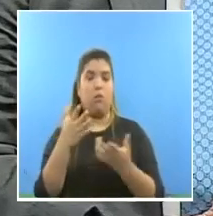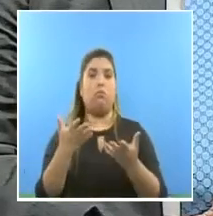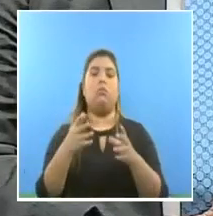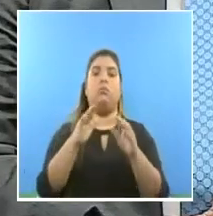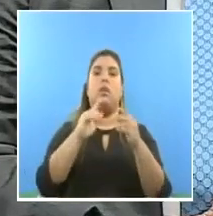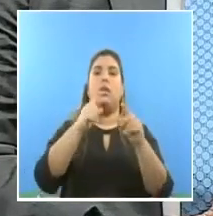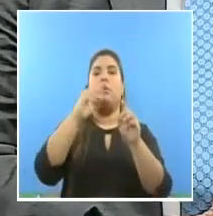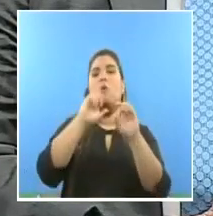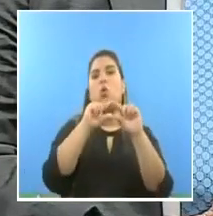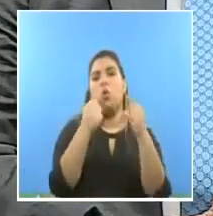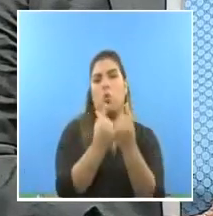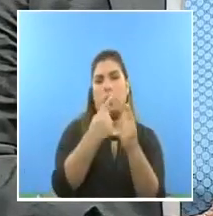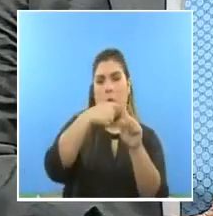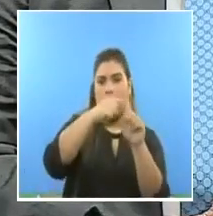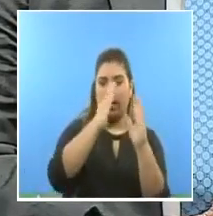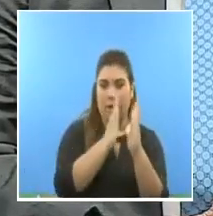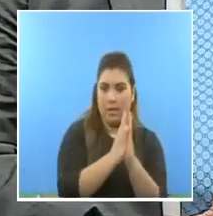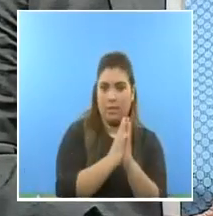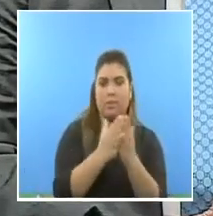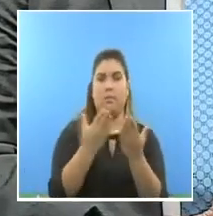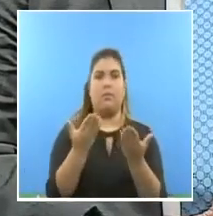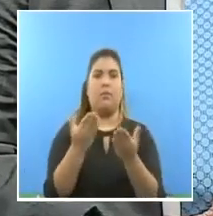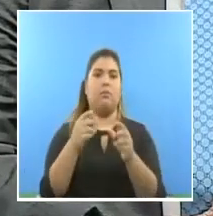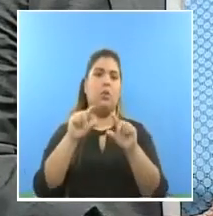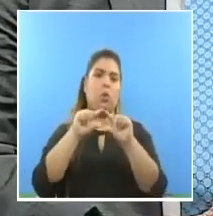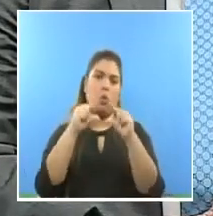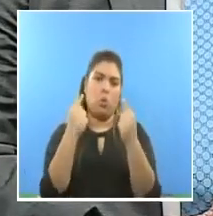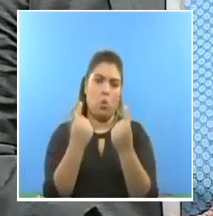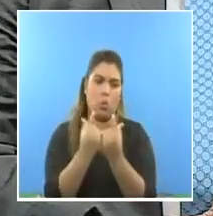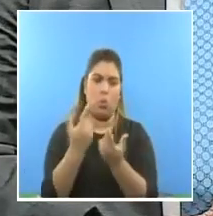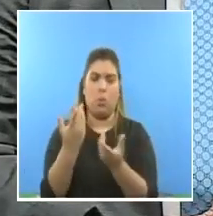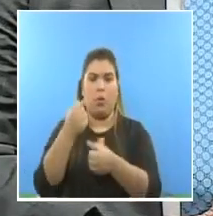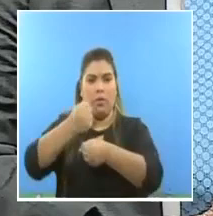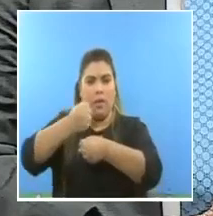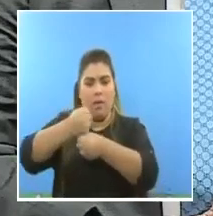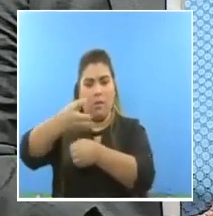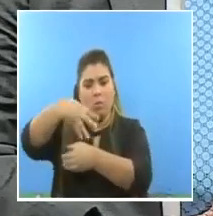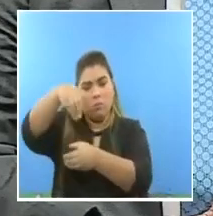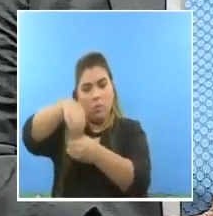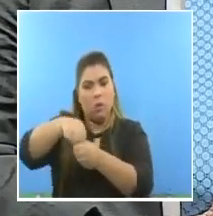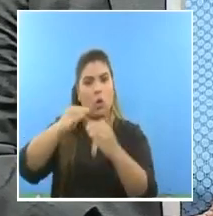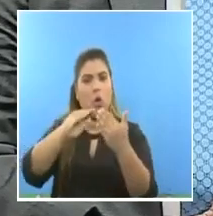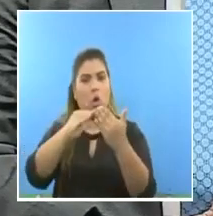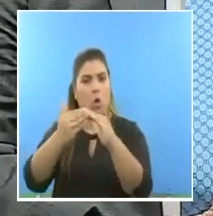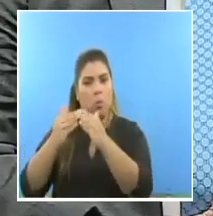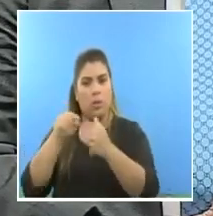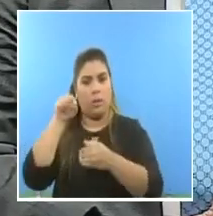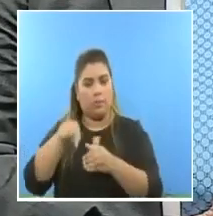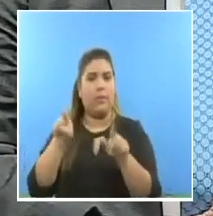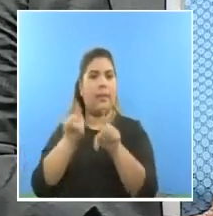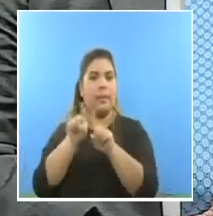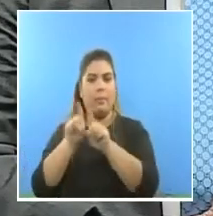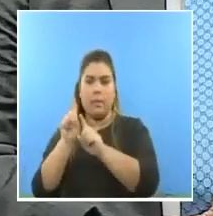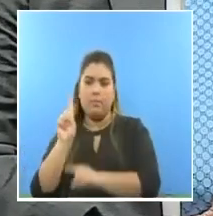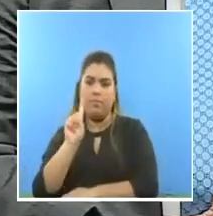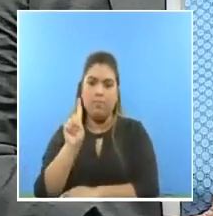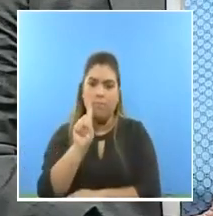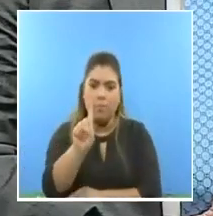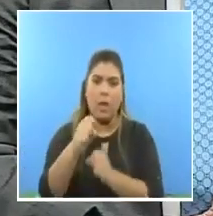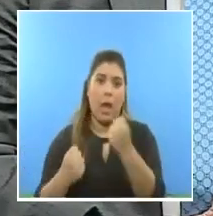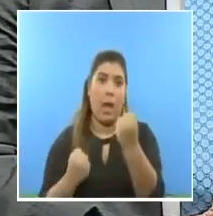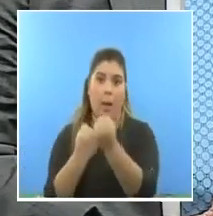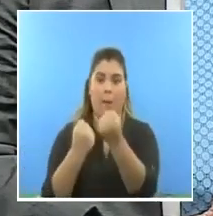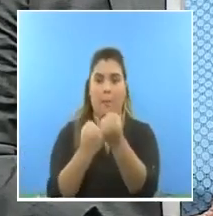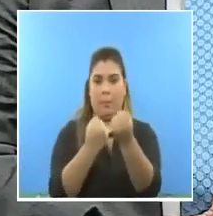vecinos vigilantes, en donde la comunidad se ha tomado el trabajo de entrar también en esta